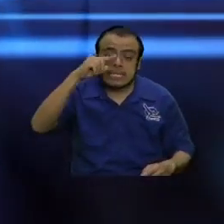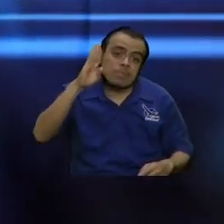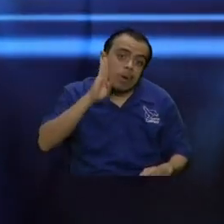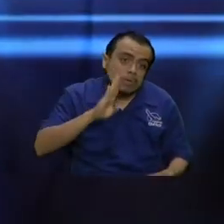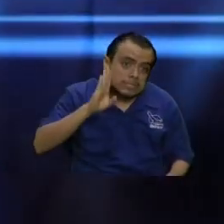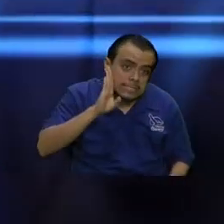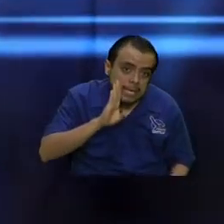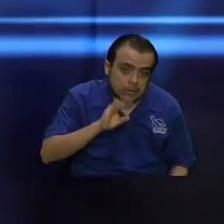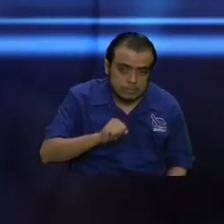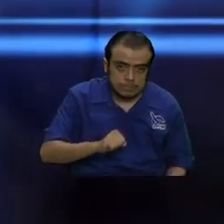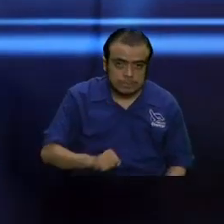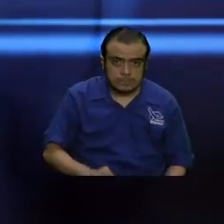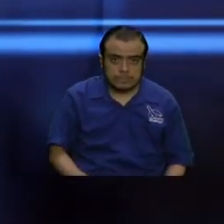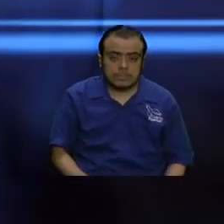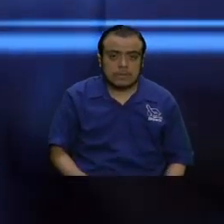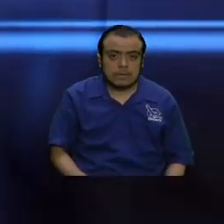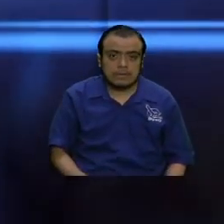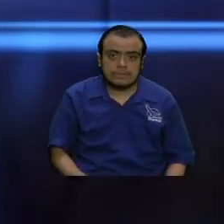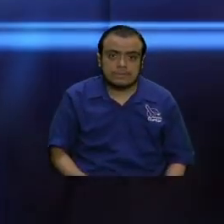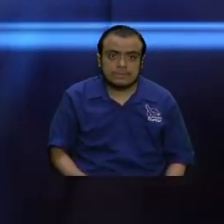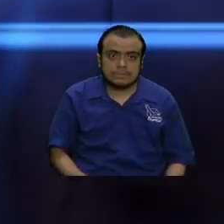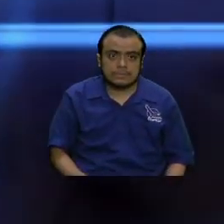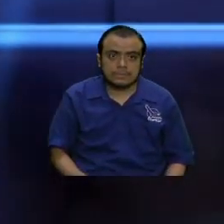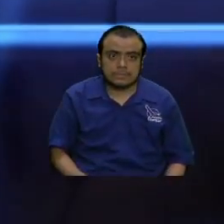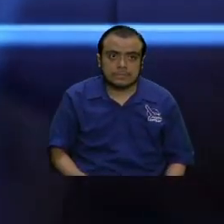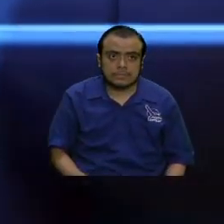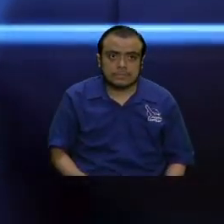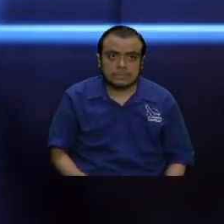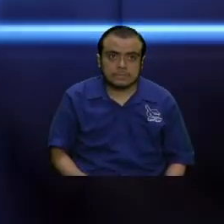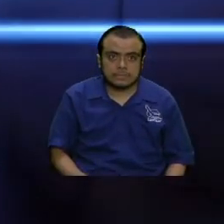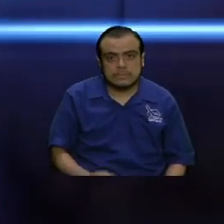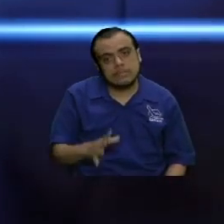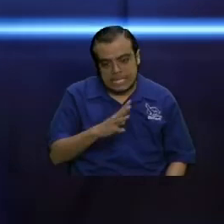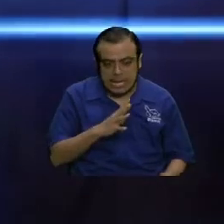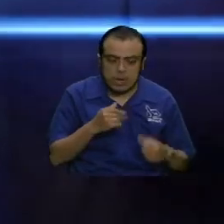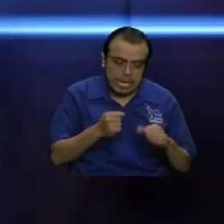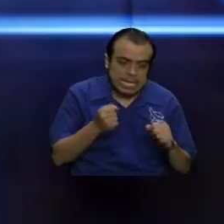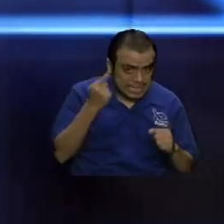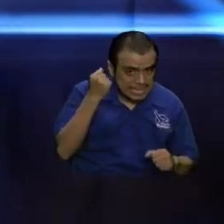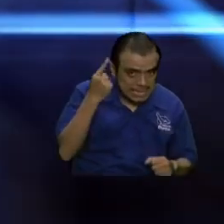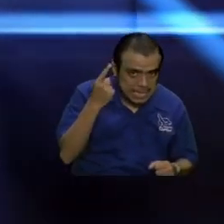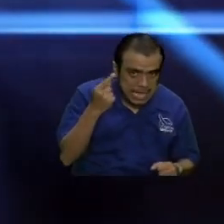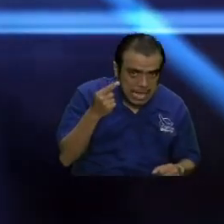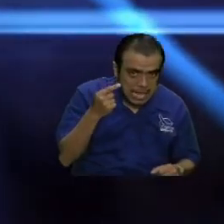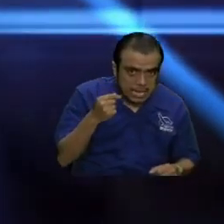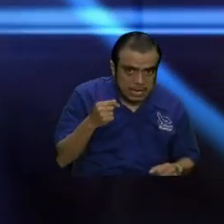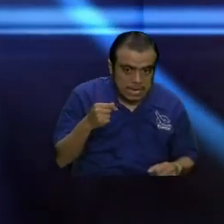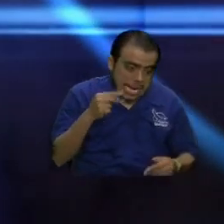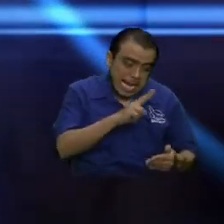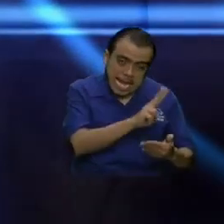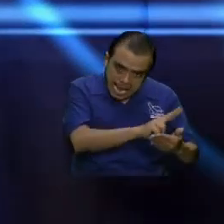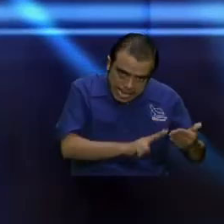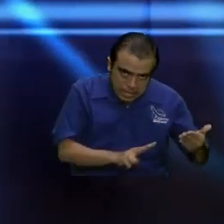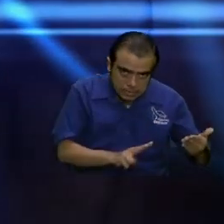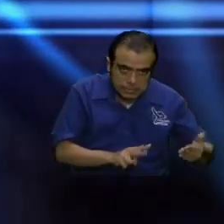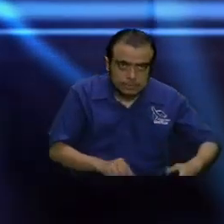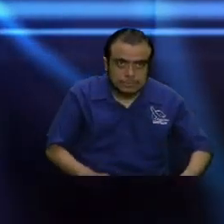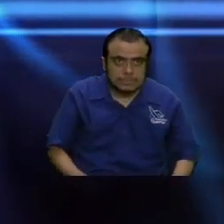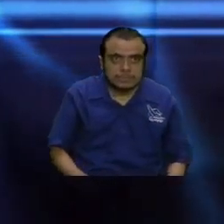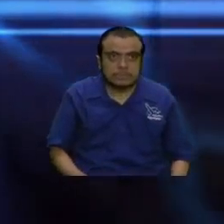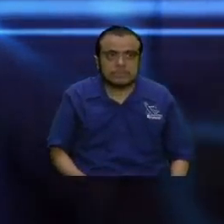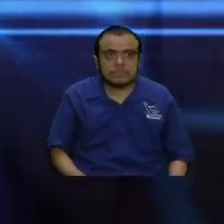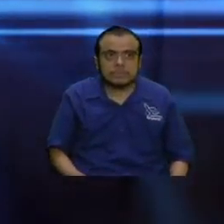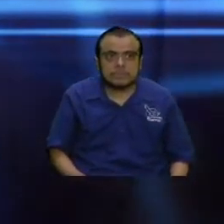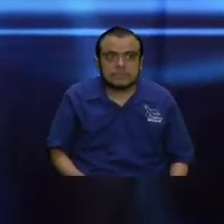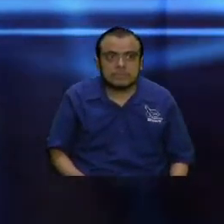Que montón de contextualizaciones, ¿verdad? Pero espere, es que lo tengo que hacer de esa manera. Pero usted sí me va siguiendo la pista o no. Ya mire pues, mire pues.